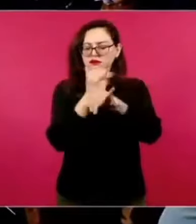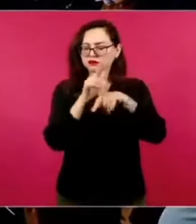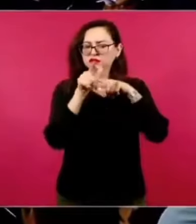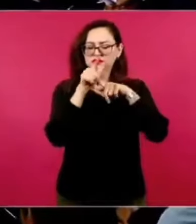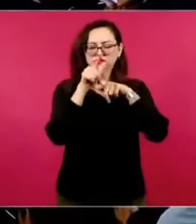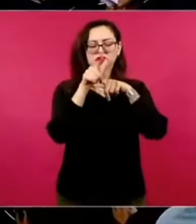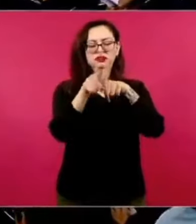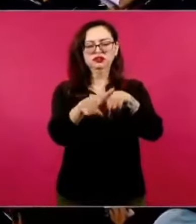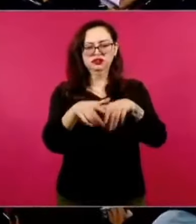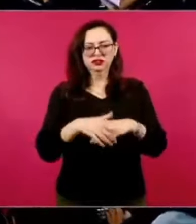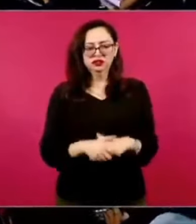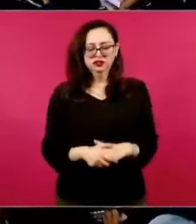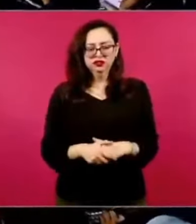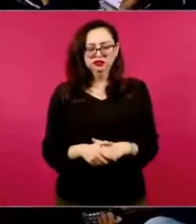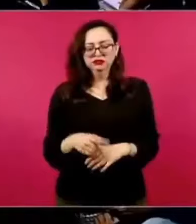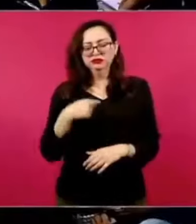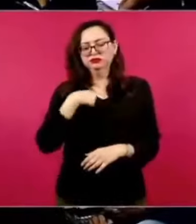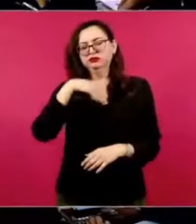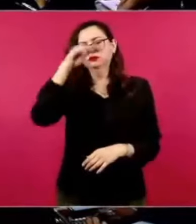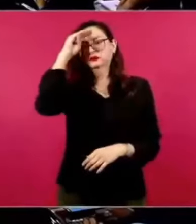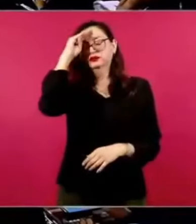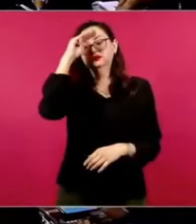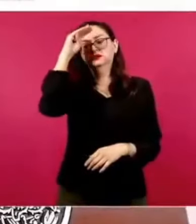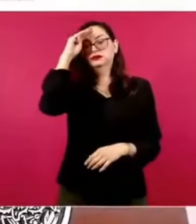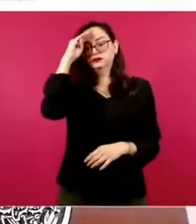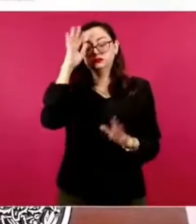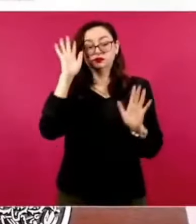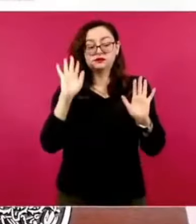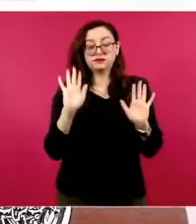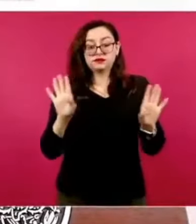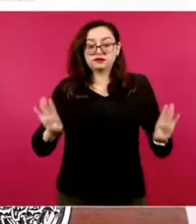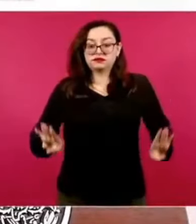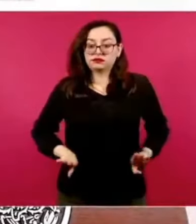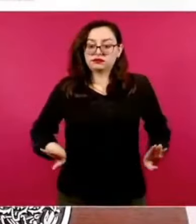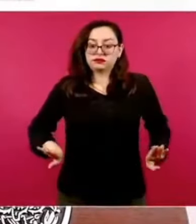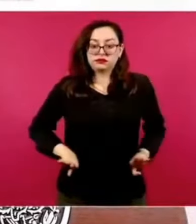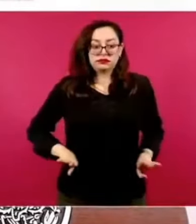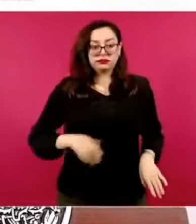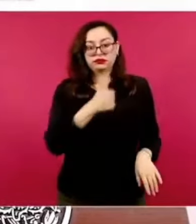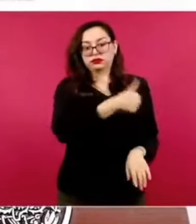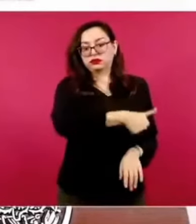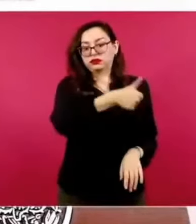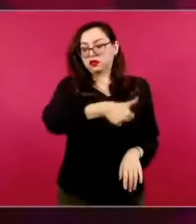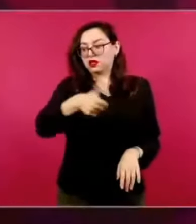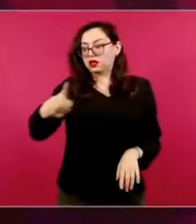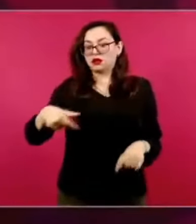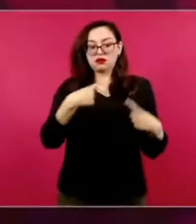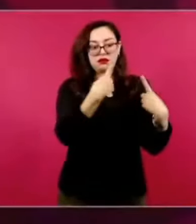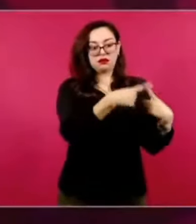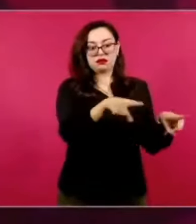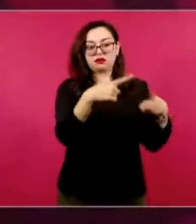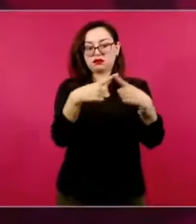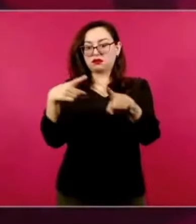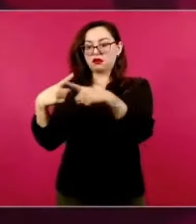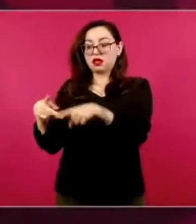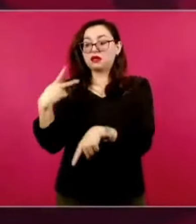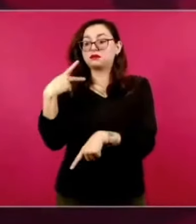su estilo, pero se va a seguir informando, se tiene que seguir informando,